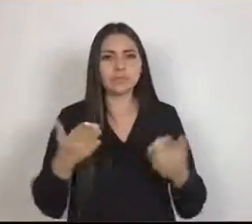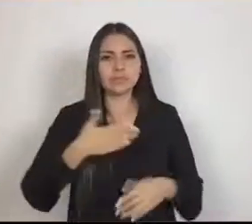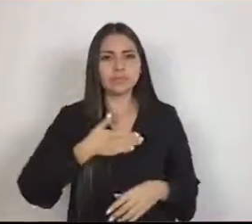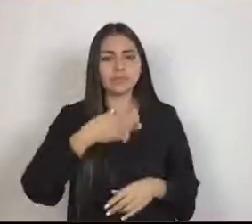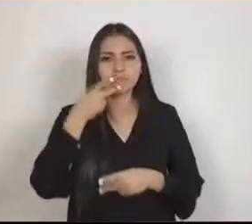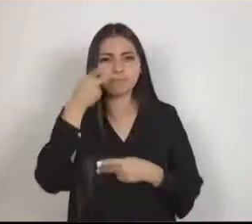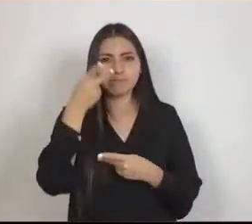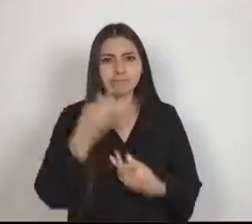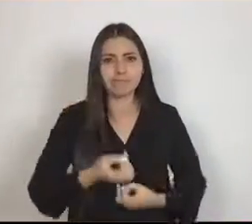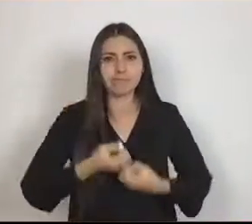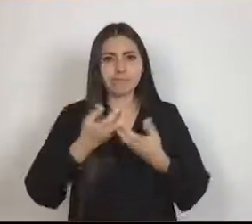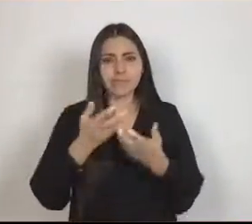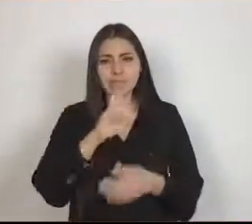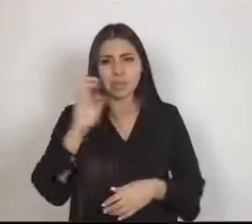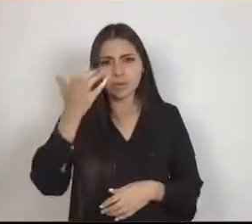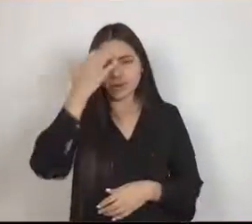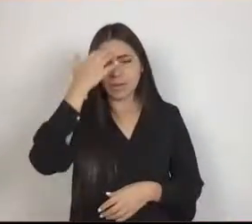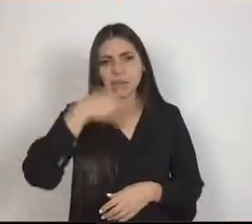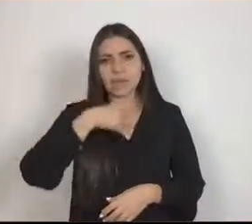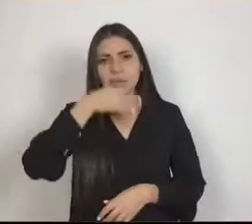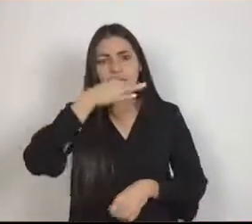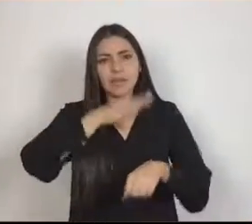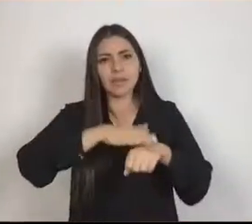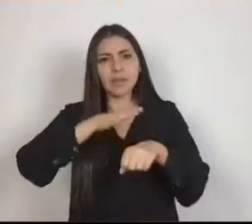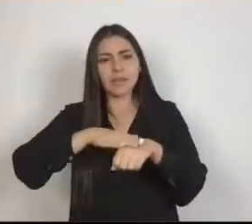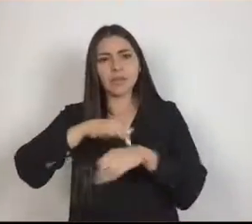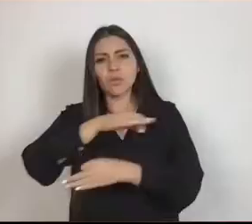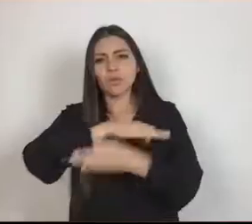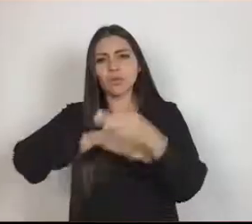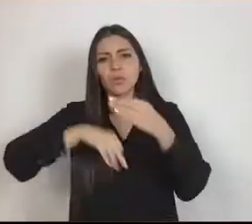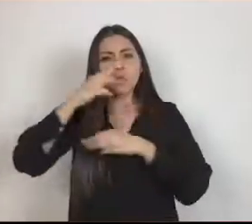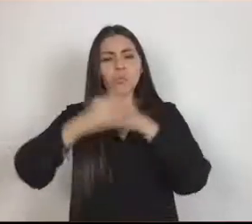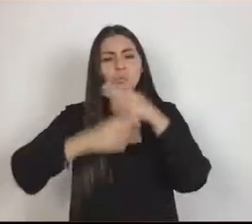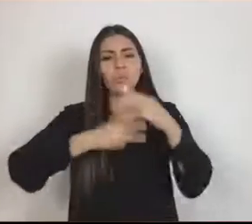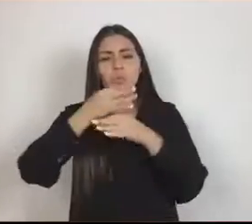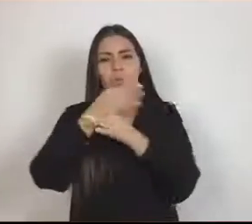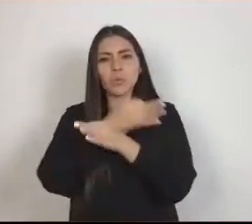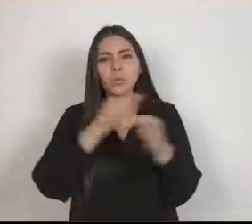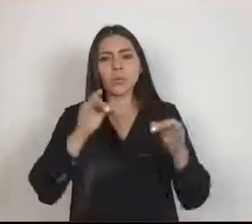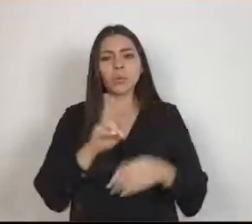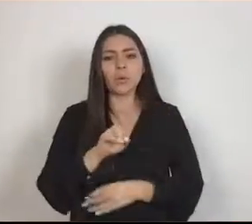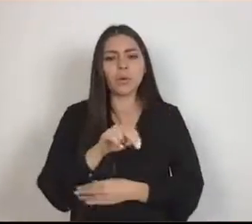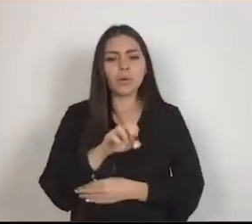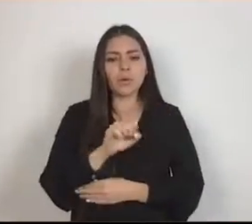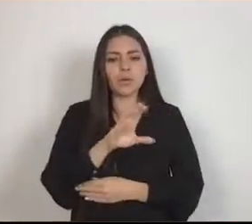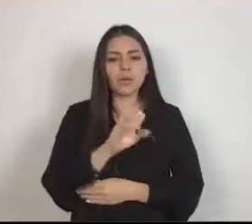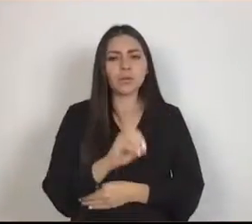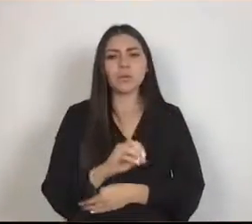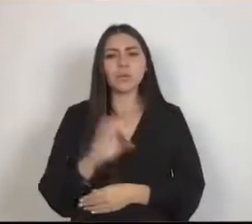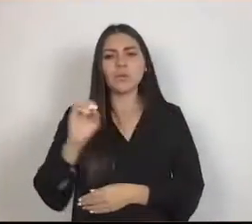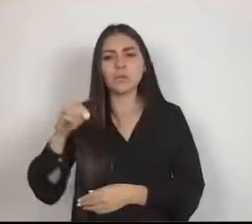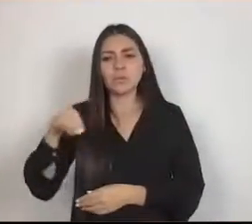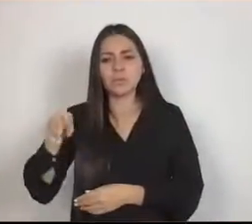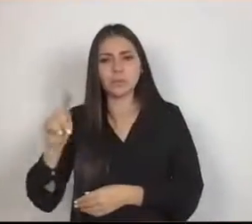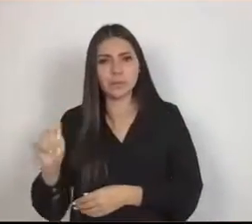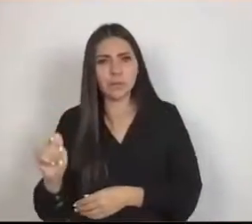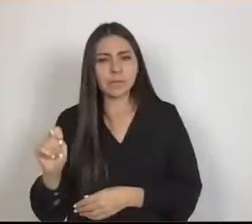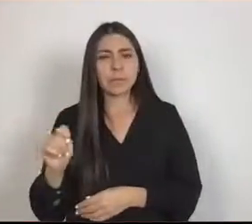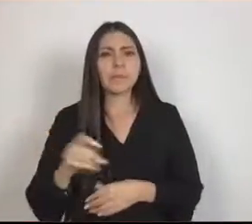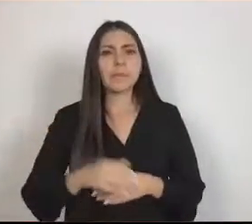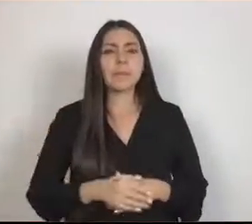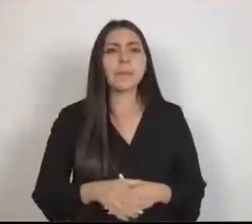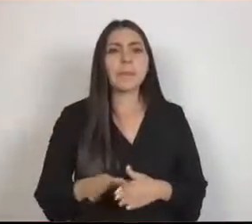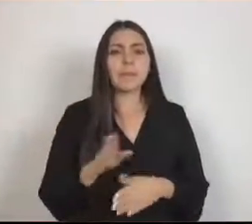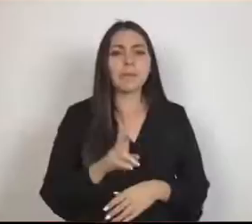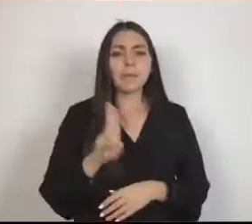que a nivel mundial realiza la UNESCO, la Organización Internacional del Trabajo, la UNICEF